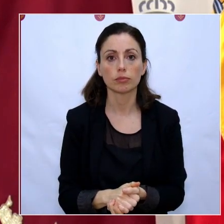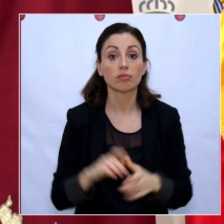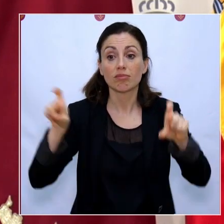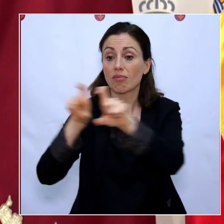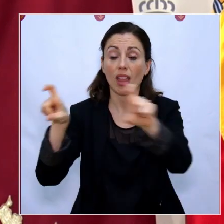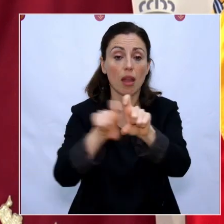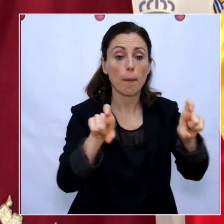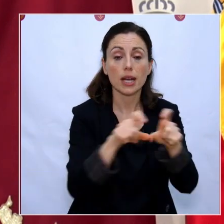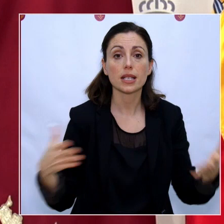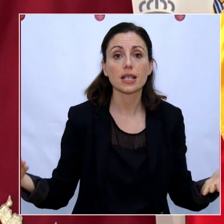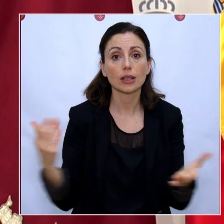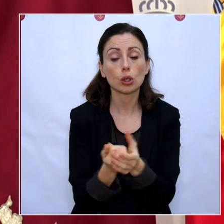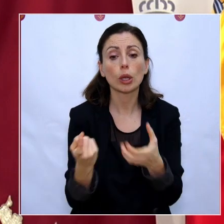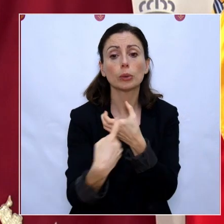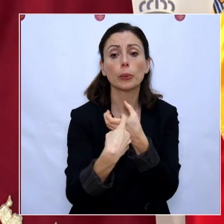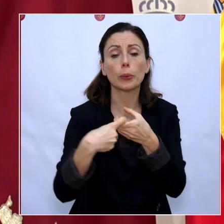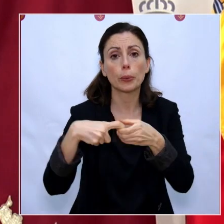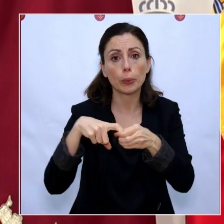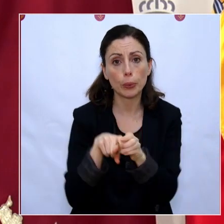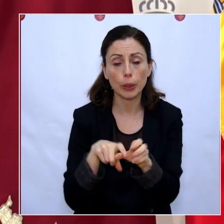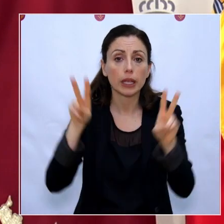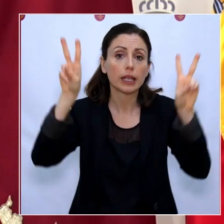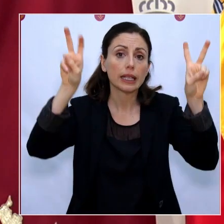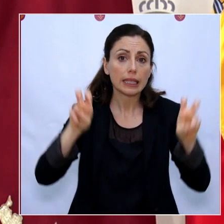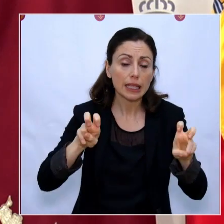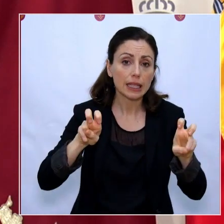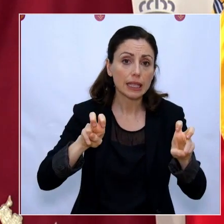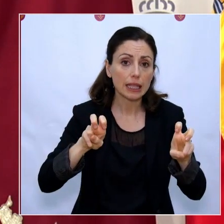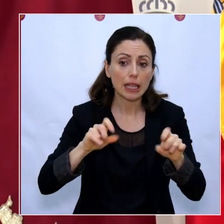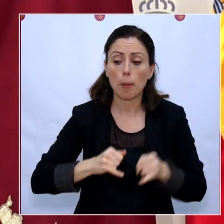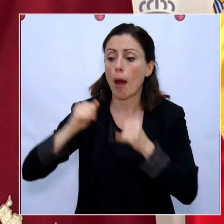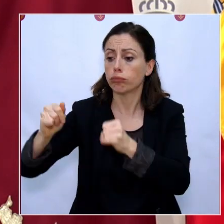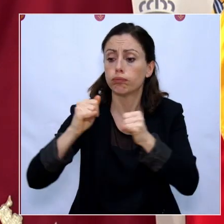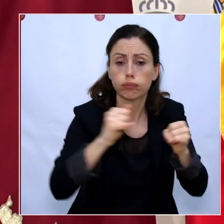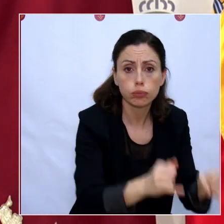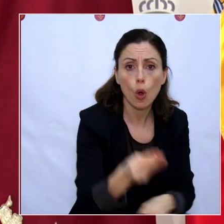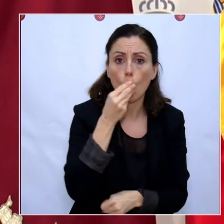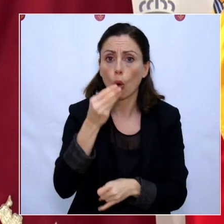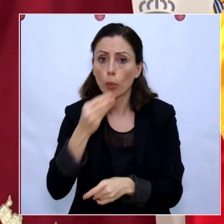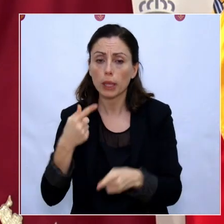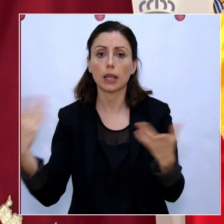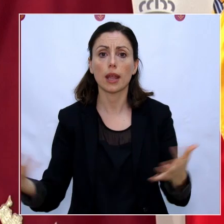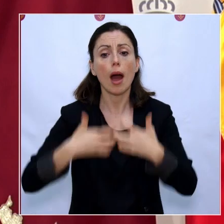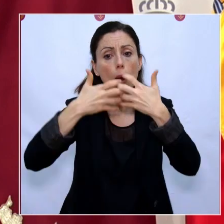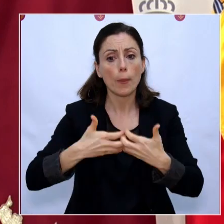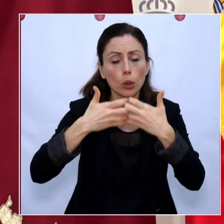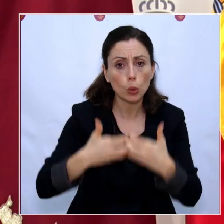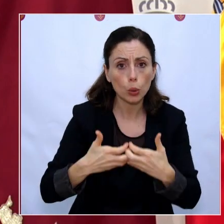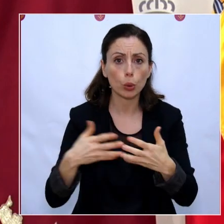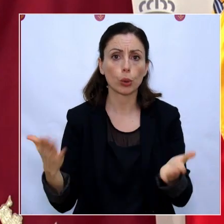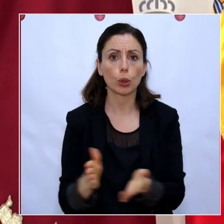empresas que participen en la cadena de suministro, de producción o de mantenimiento de estas